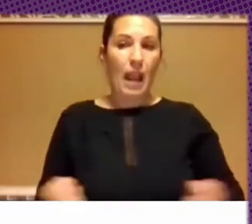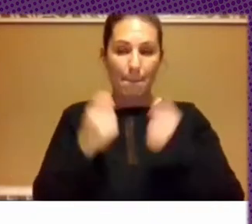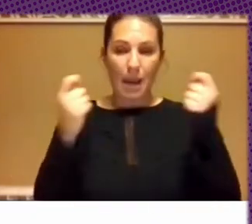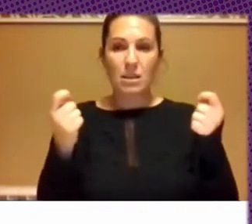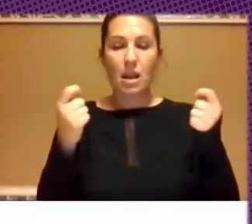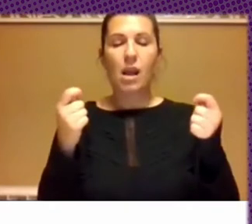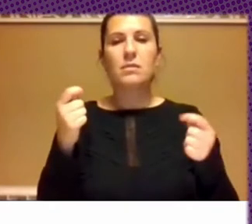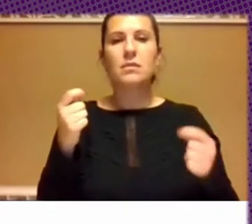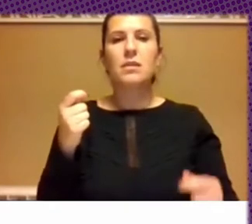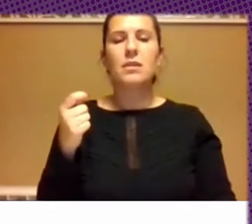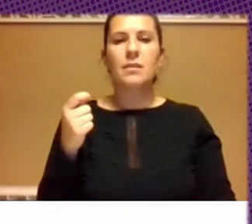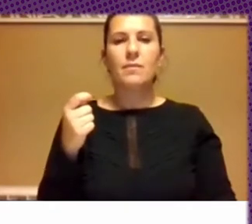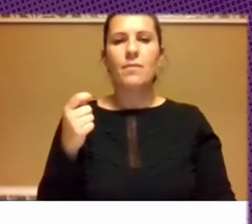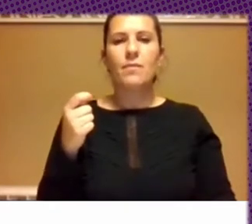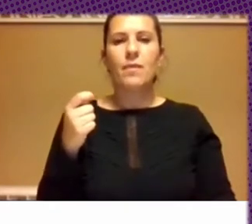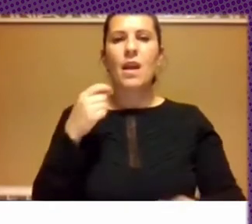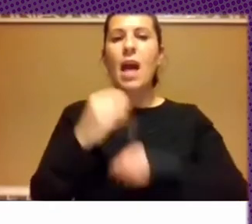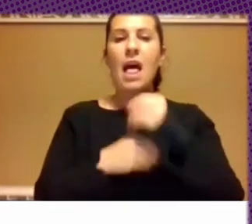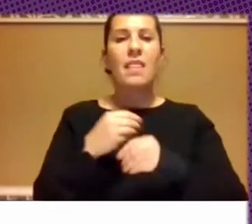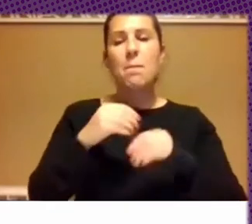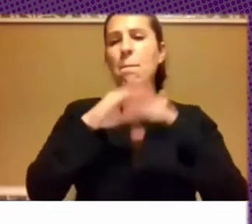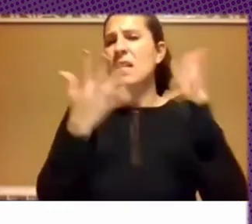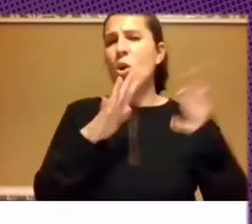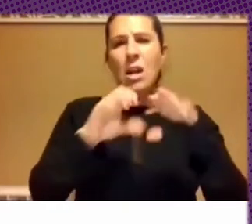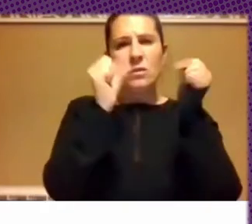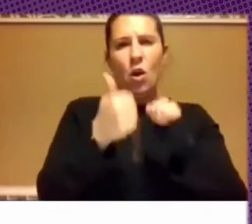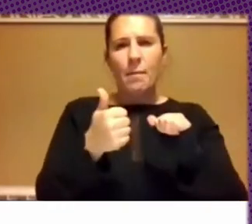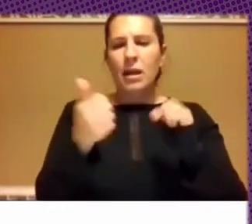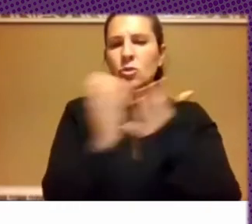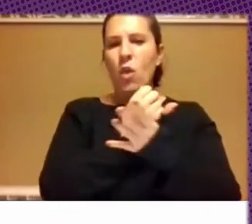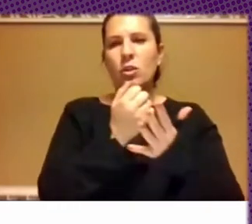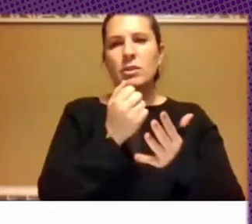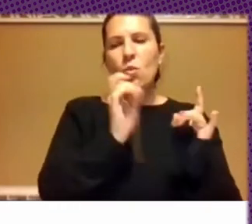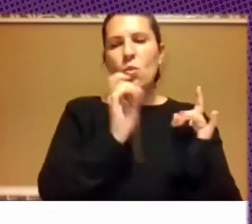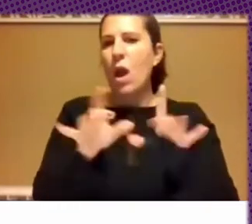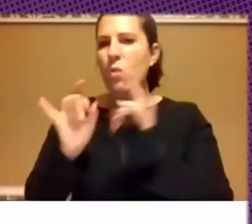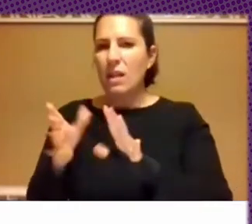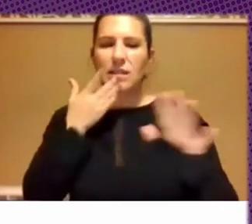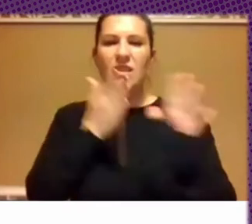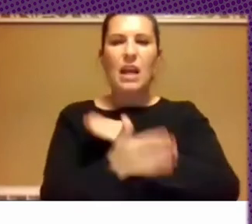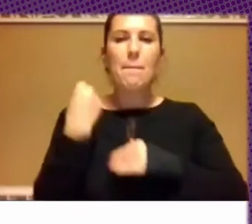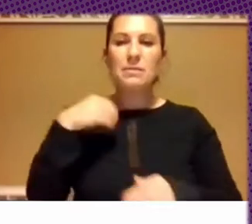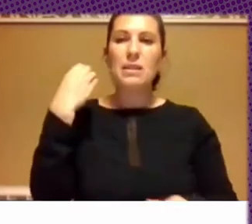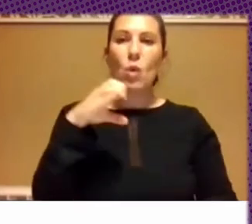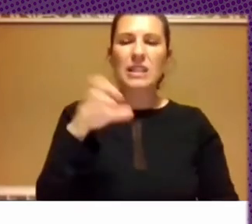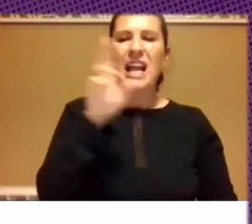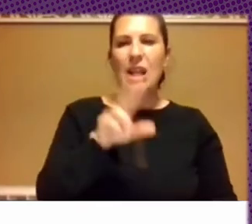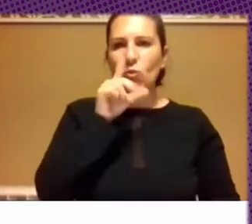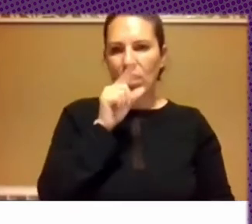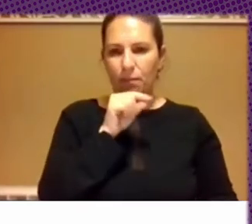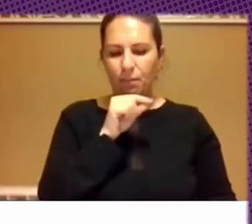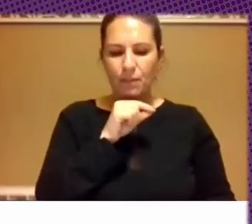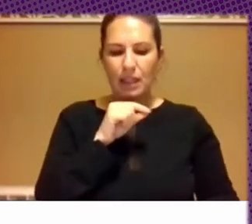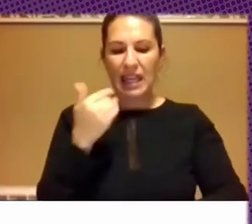se comportaban con el mismo patrón. O sea, estaban retuiteando las mismas cuentas, que es más o menos